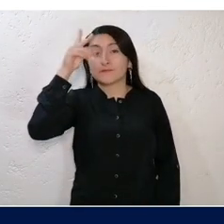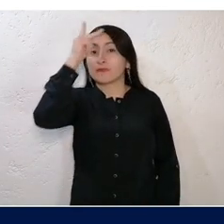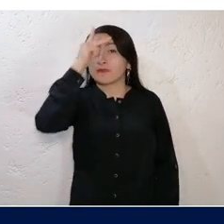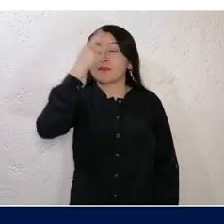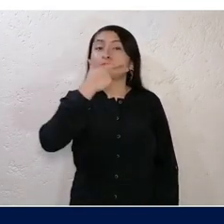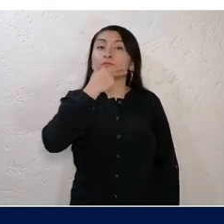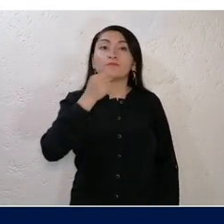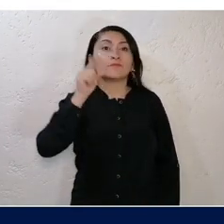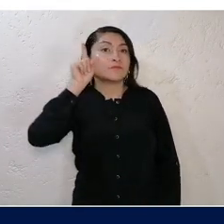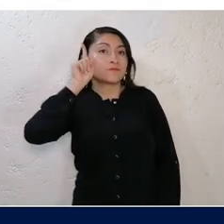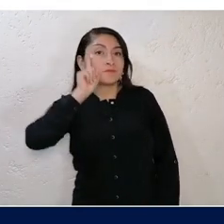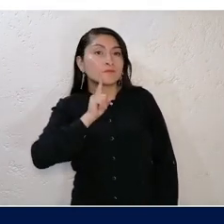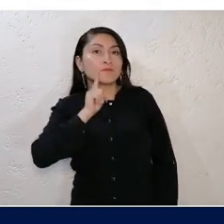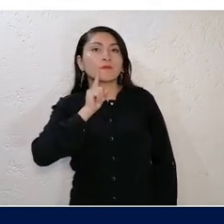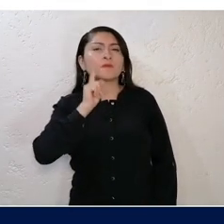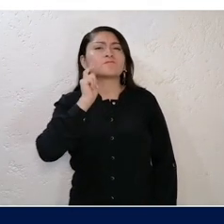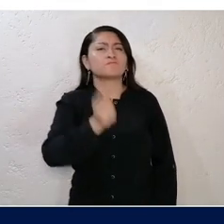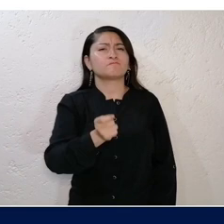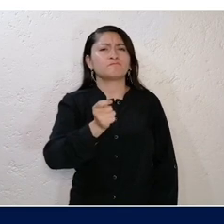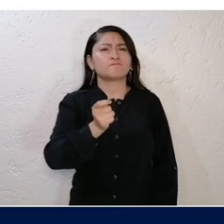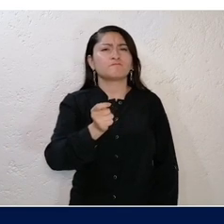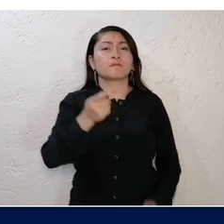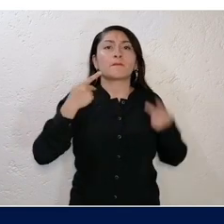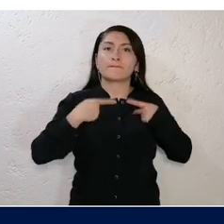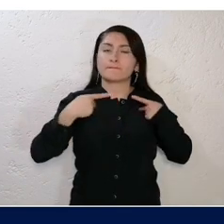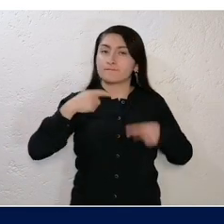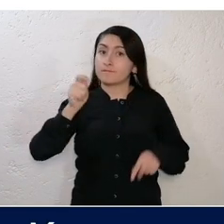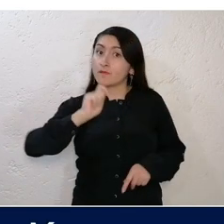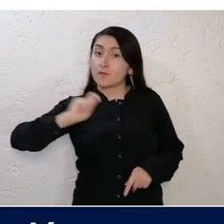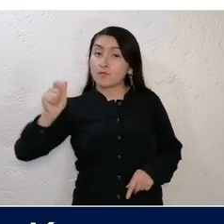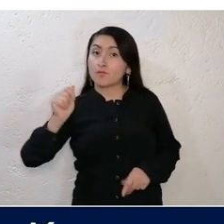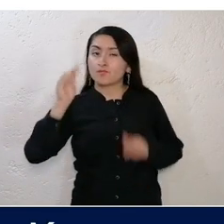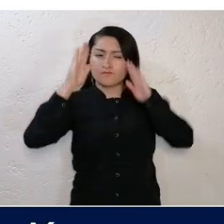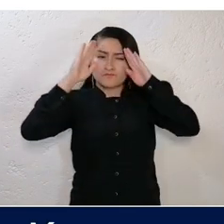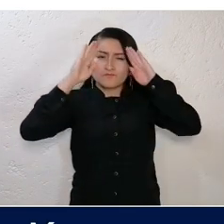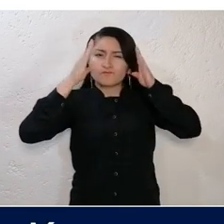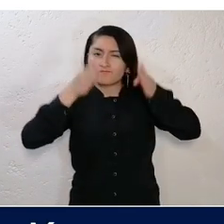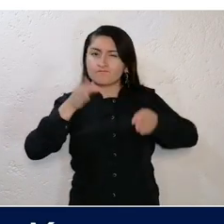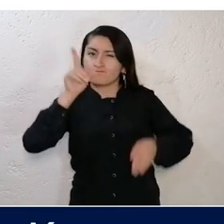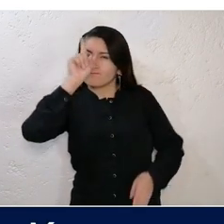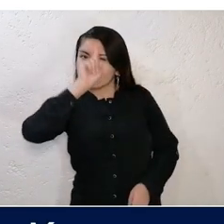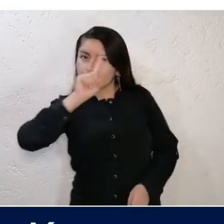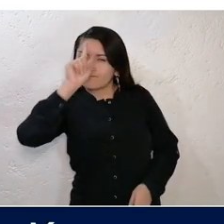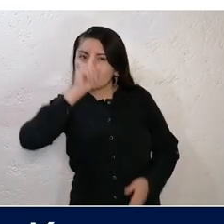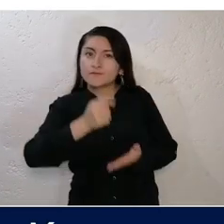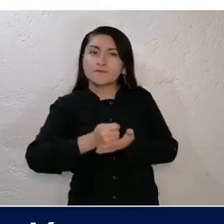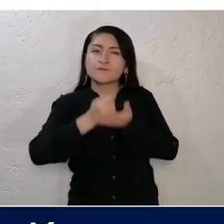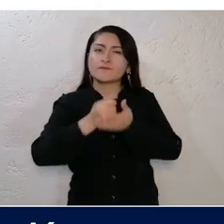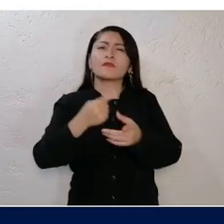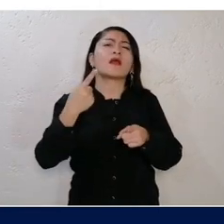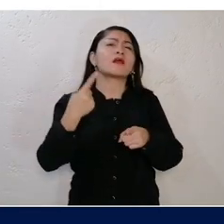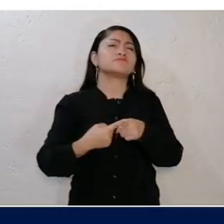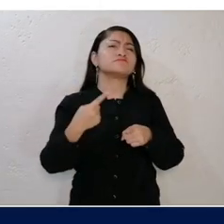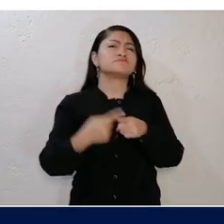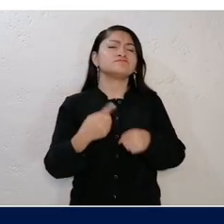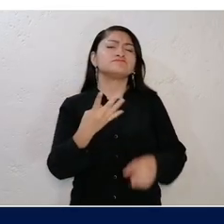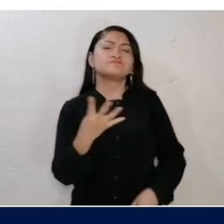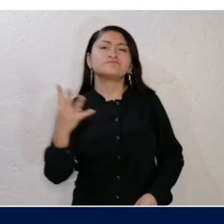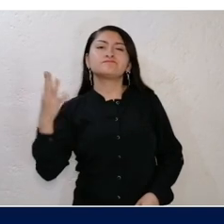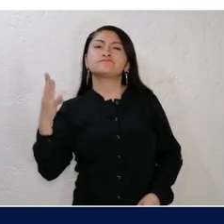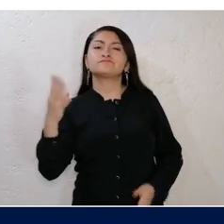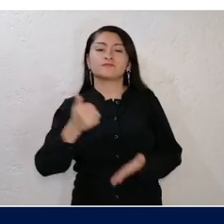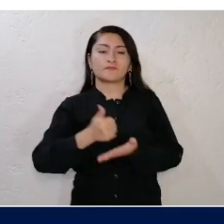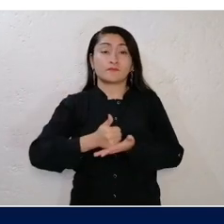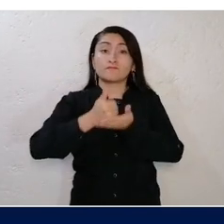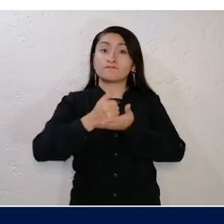que los psicólogos y las psicólogas son esos profesionistas que se encargan de proporcionar orientación y atención